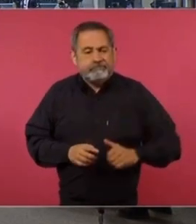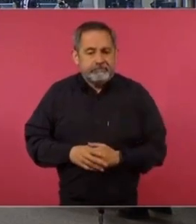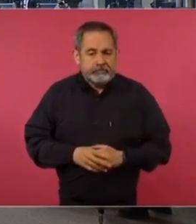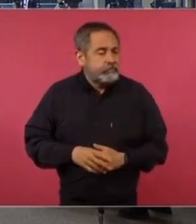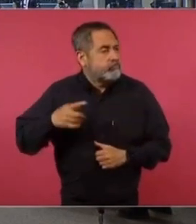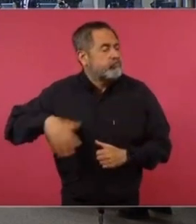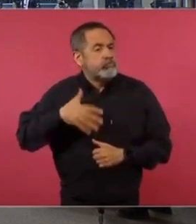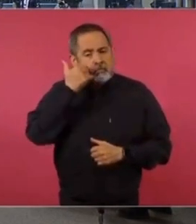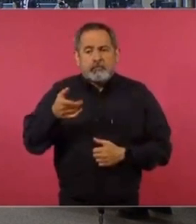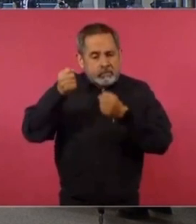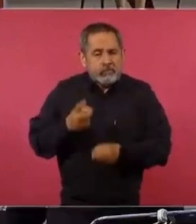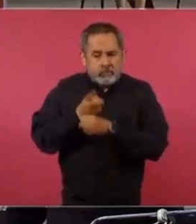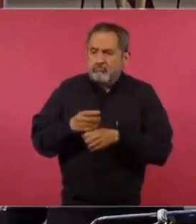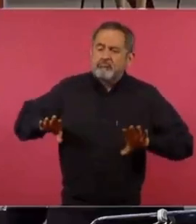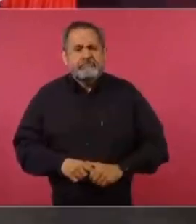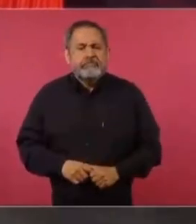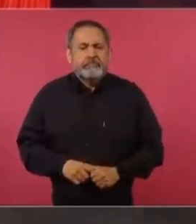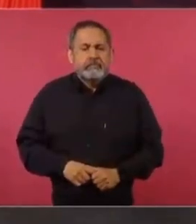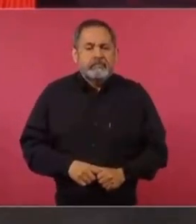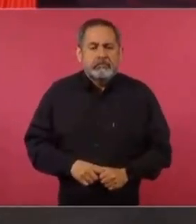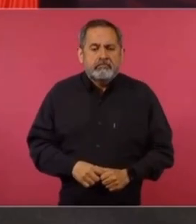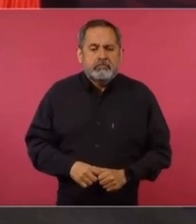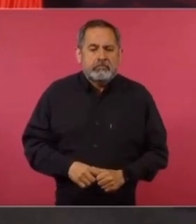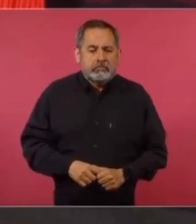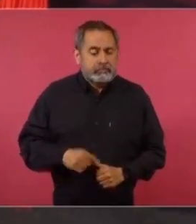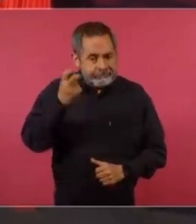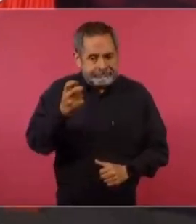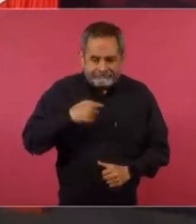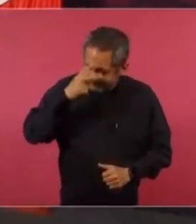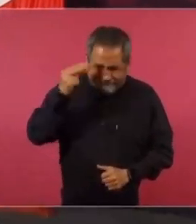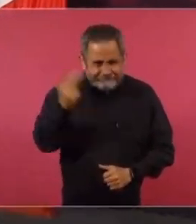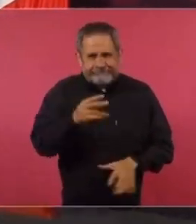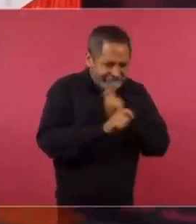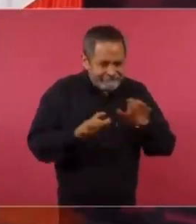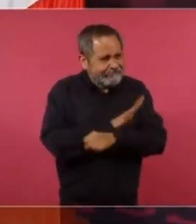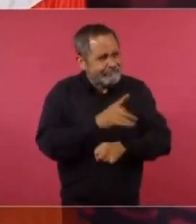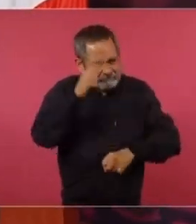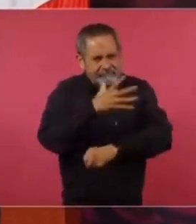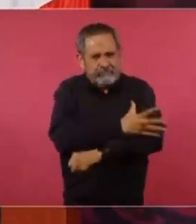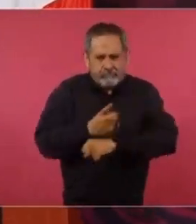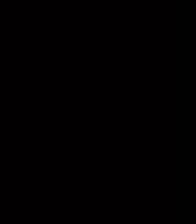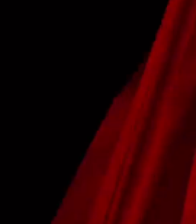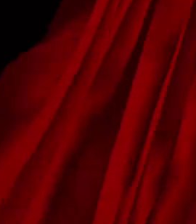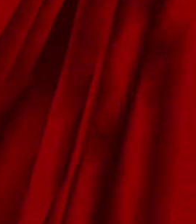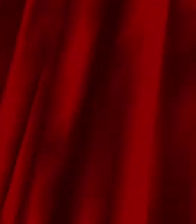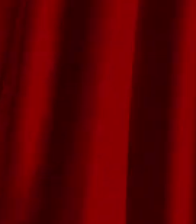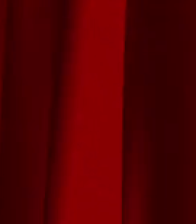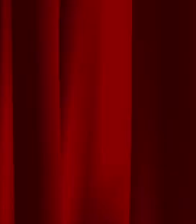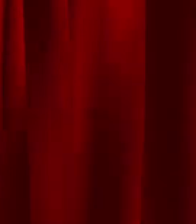estamos buscando un interés general. Entonces, por eso se necesita la reforma. La Poder Judicial. La Guardia Guardia Guardia Nacional. Gracias.